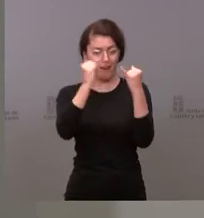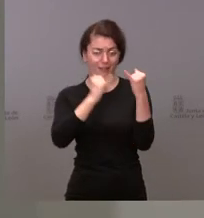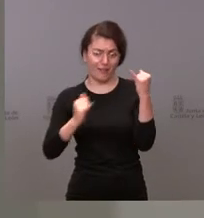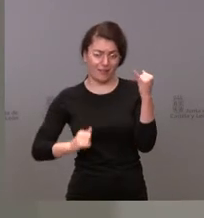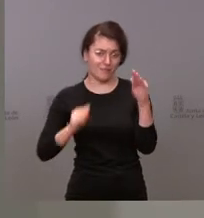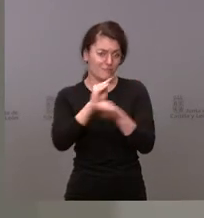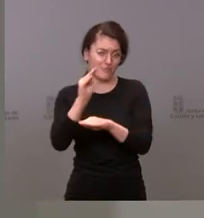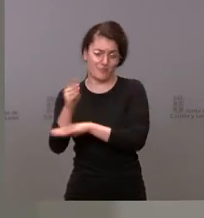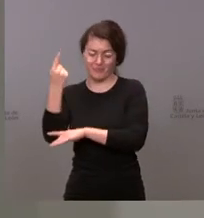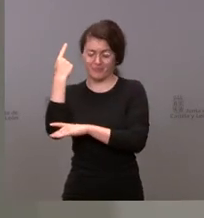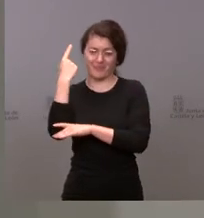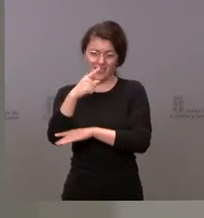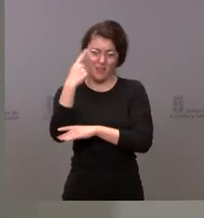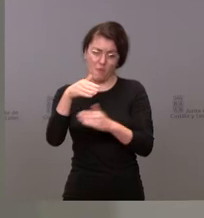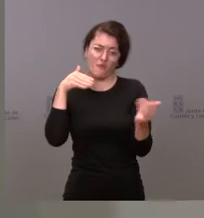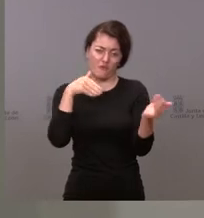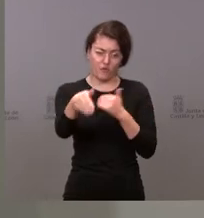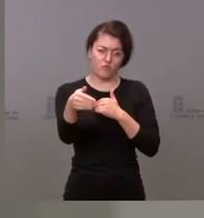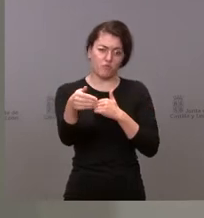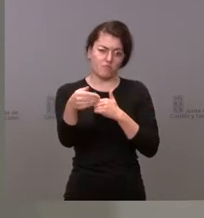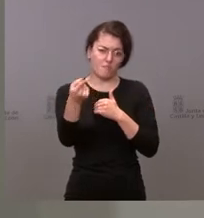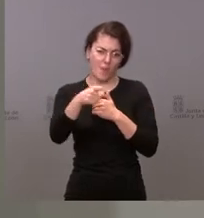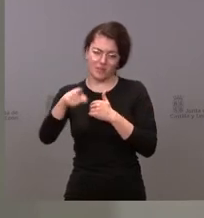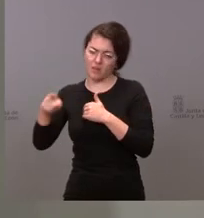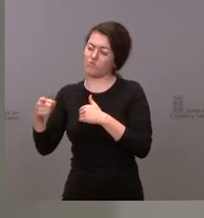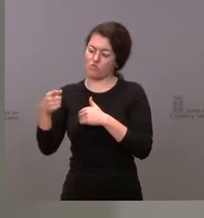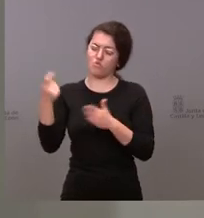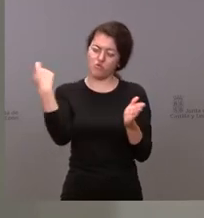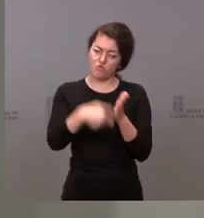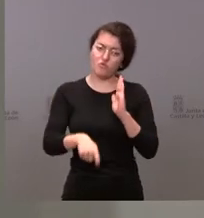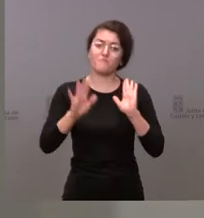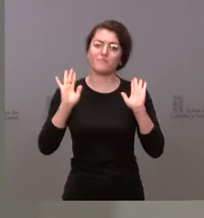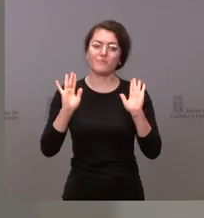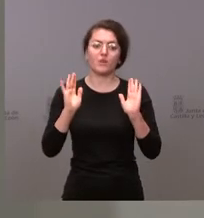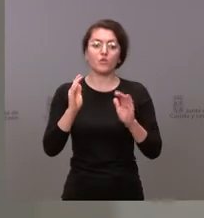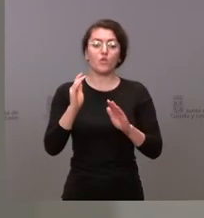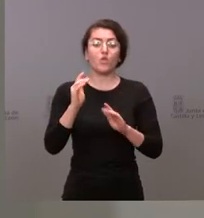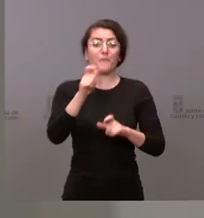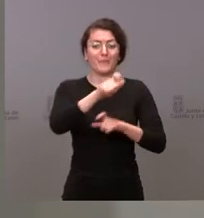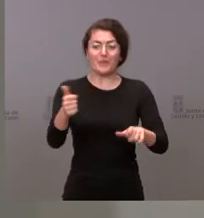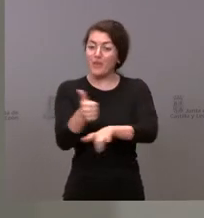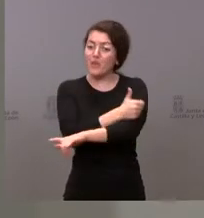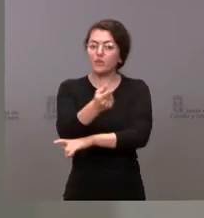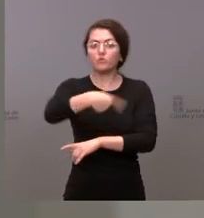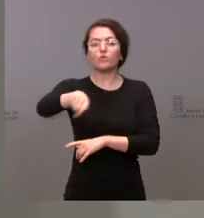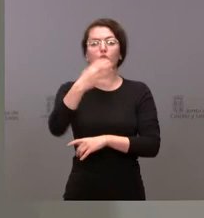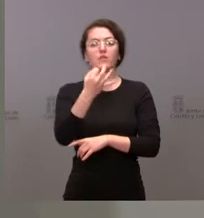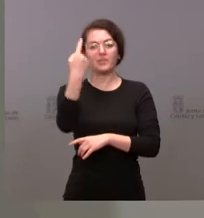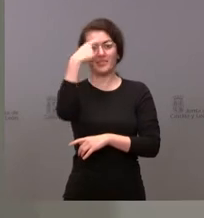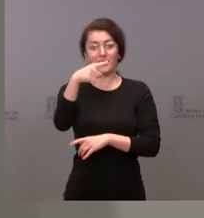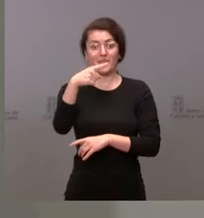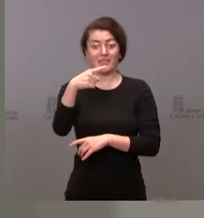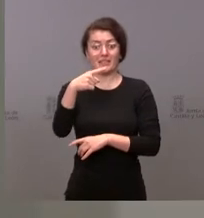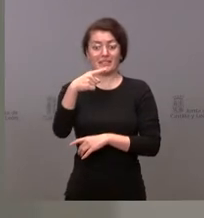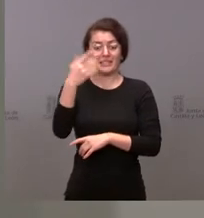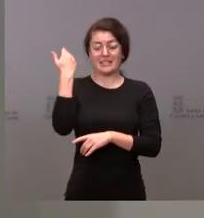unos próximos meses muy duros, pero que los ciudadanos tienen que saber es que nosotros, como hemos hecho durante la